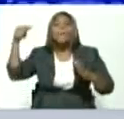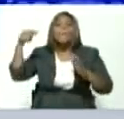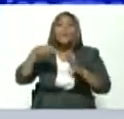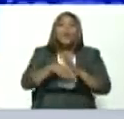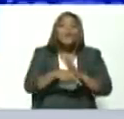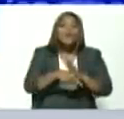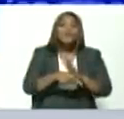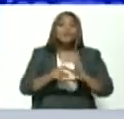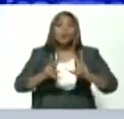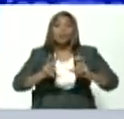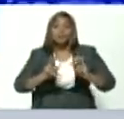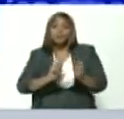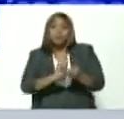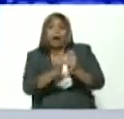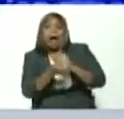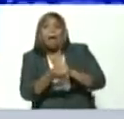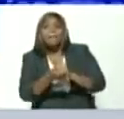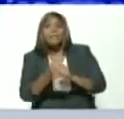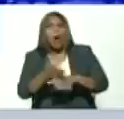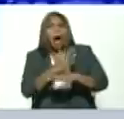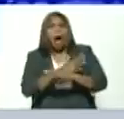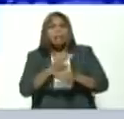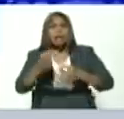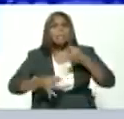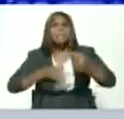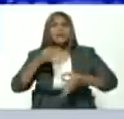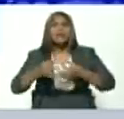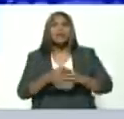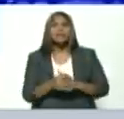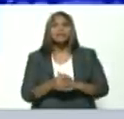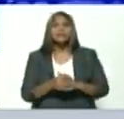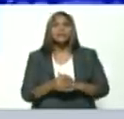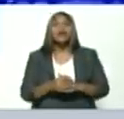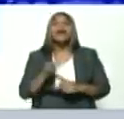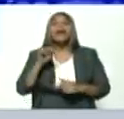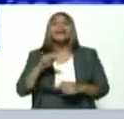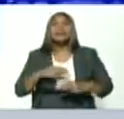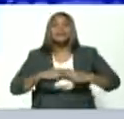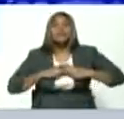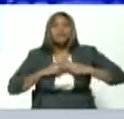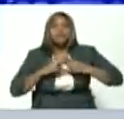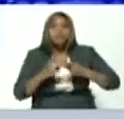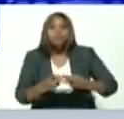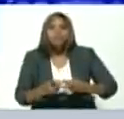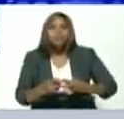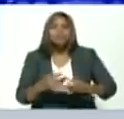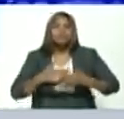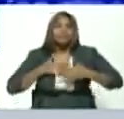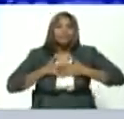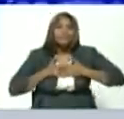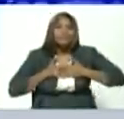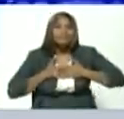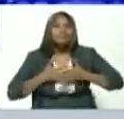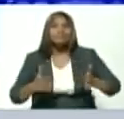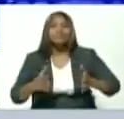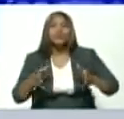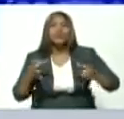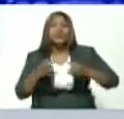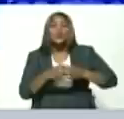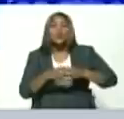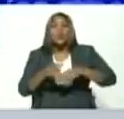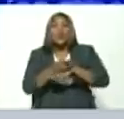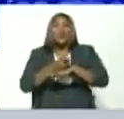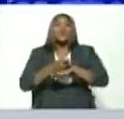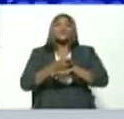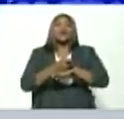usted lo decía en estos días, una profunda vocación de poder, de ejercicio directo del poder, de orientar